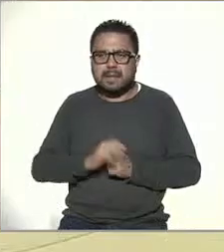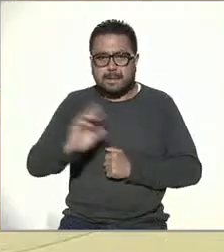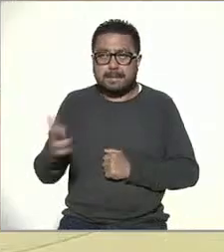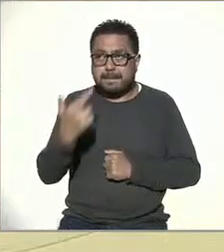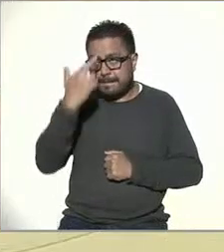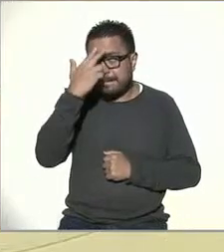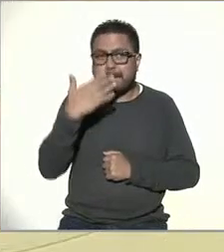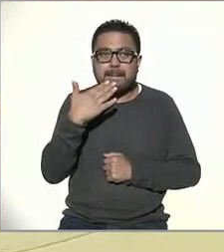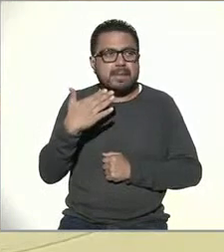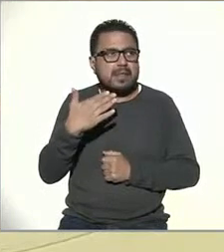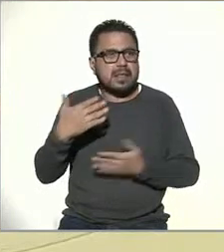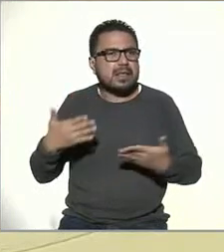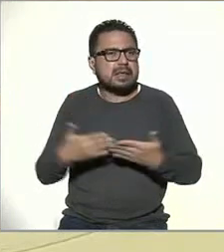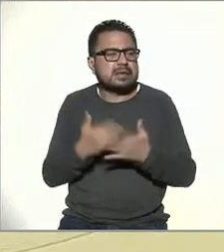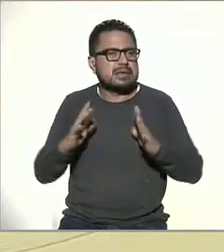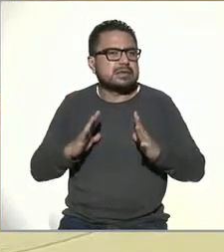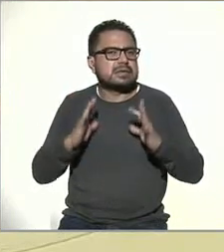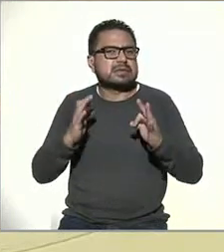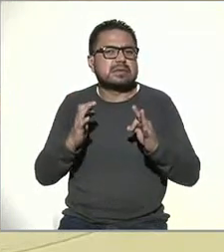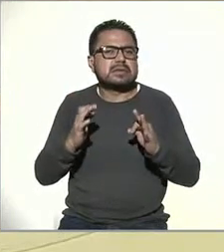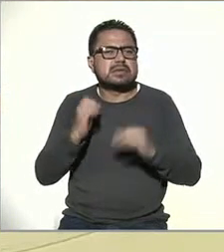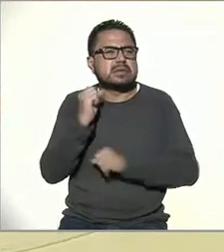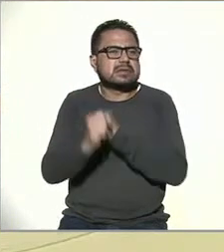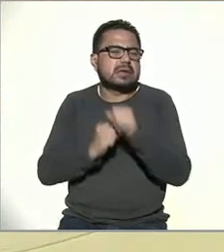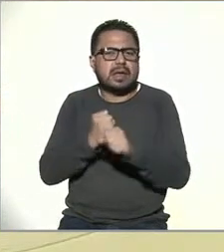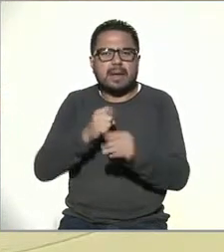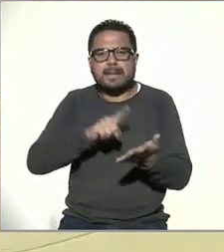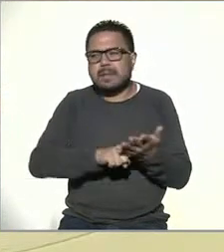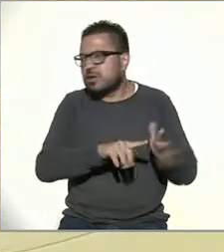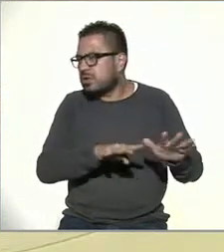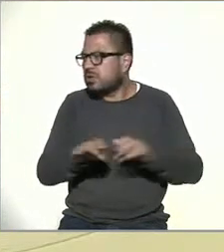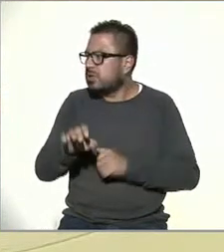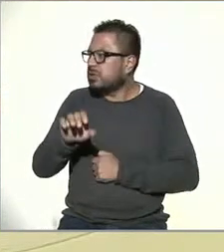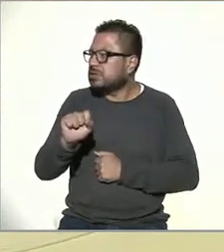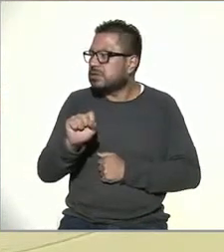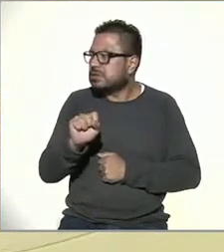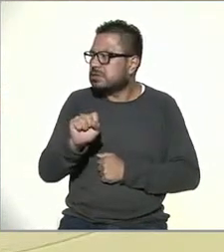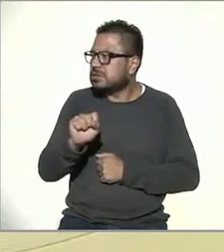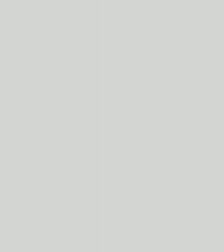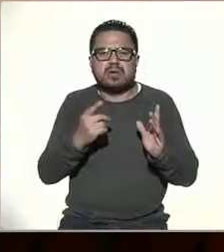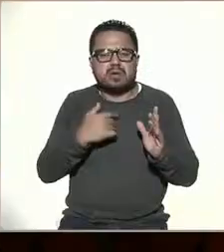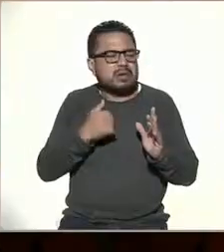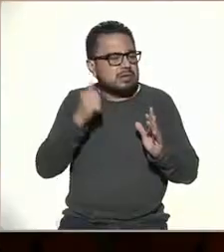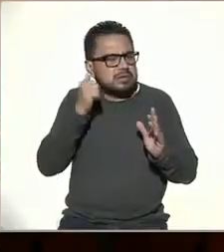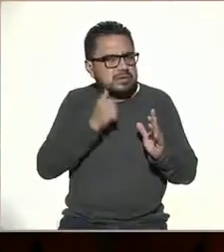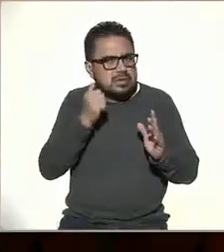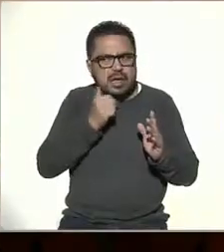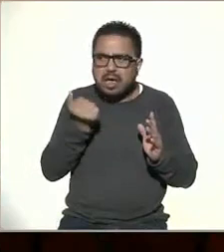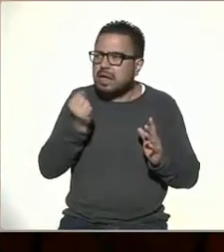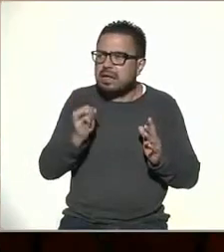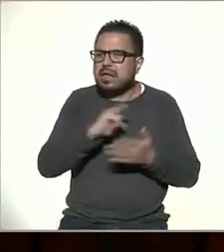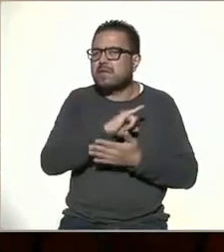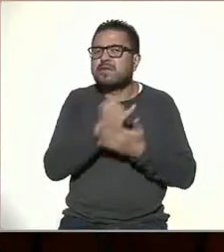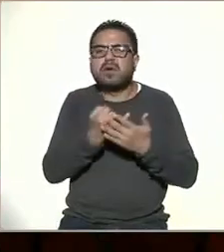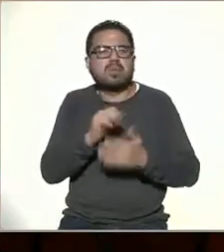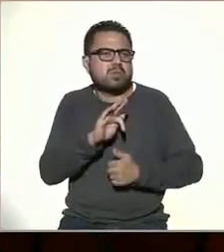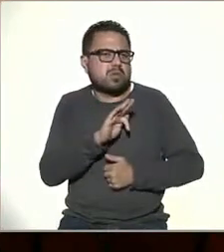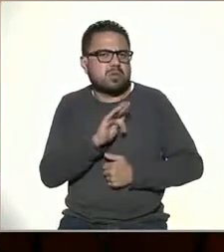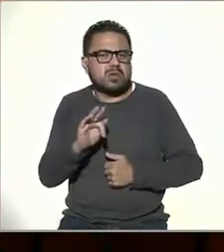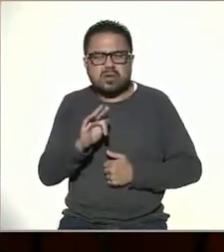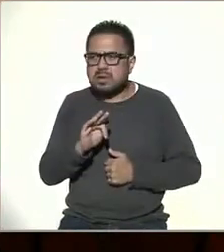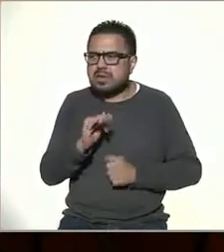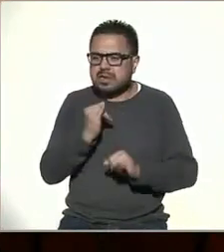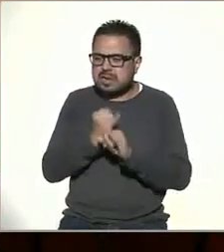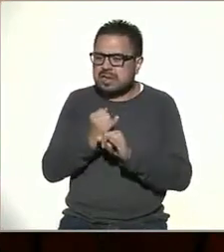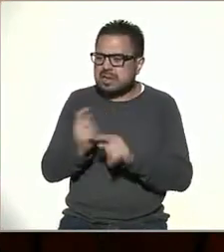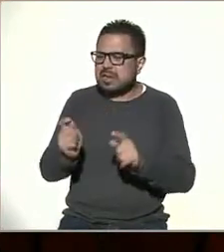nació era un programa militar en los años 60 70 80 información es poder y que nos da